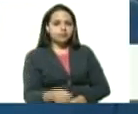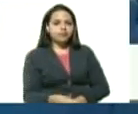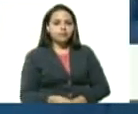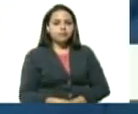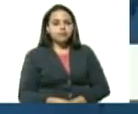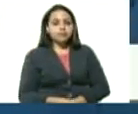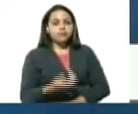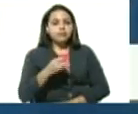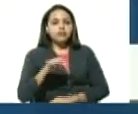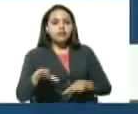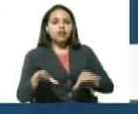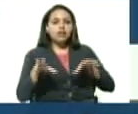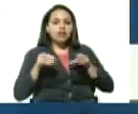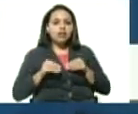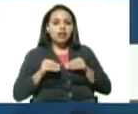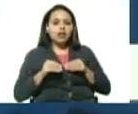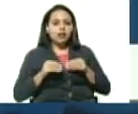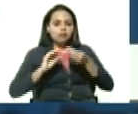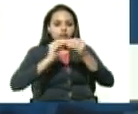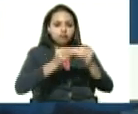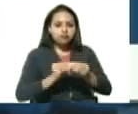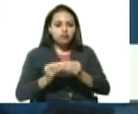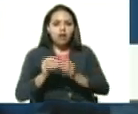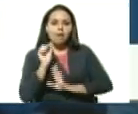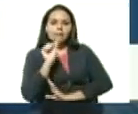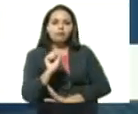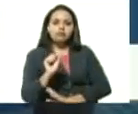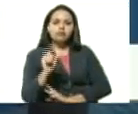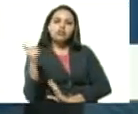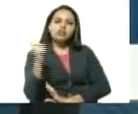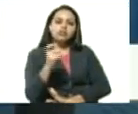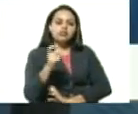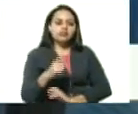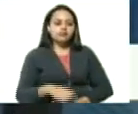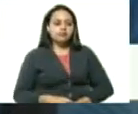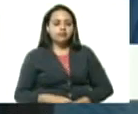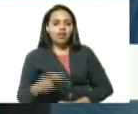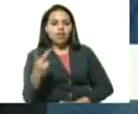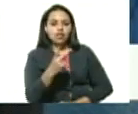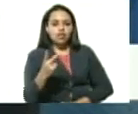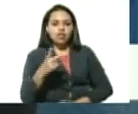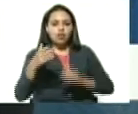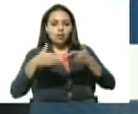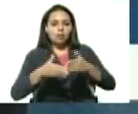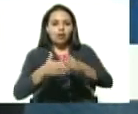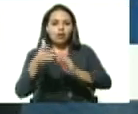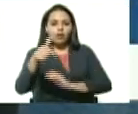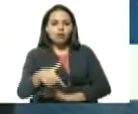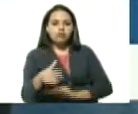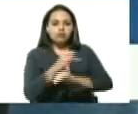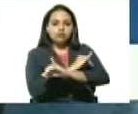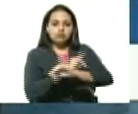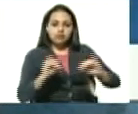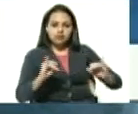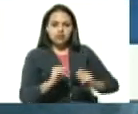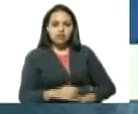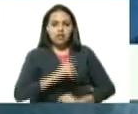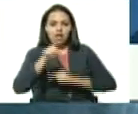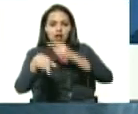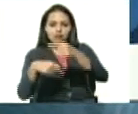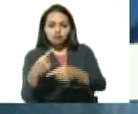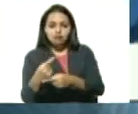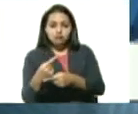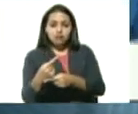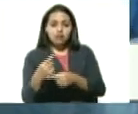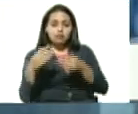para hacerle el mantenimiento preventivo y ponerlas a punto para cuando sean requeridas con estas dos embarcaciones que hoy estamos culminando y las próximas dos